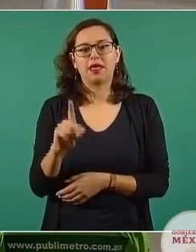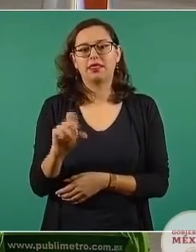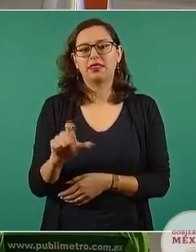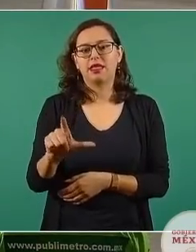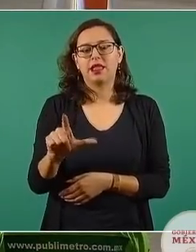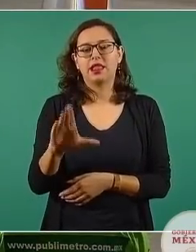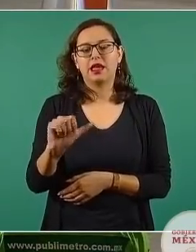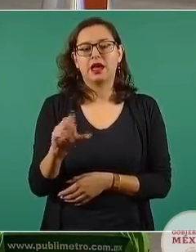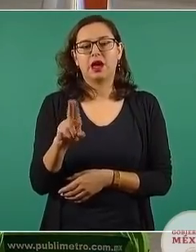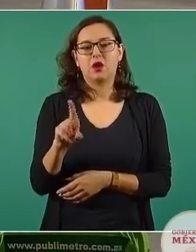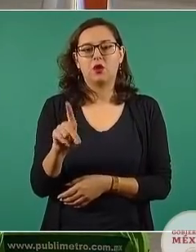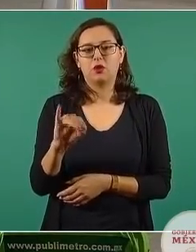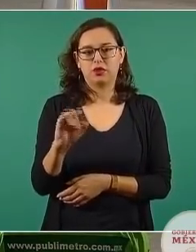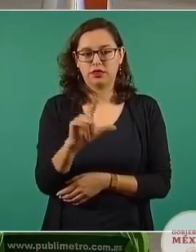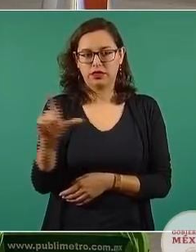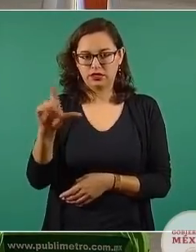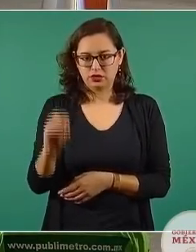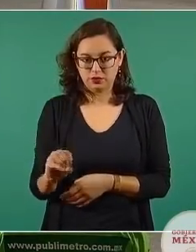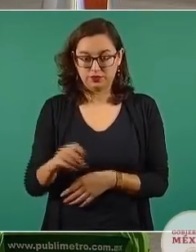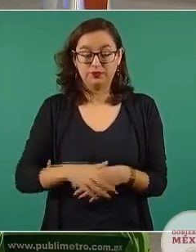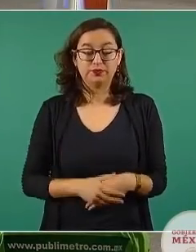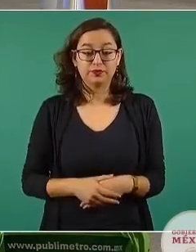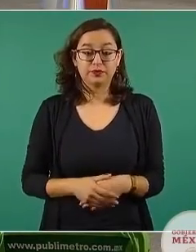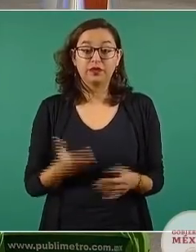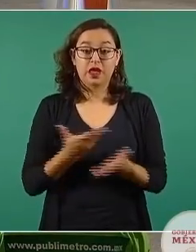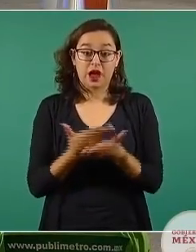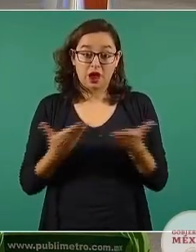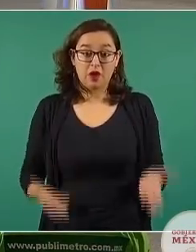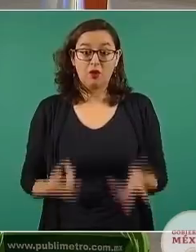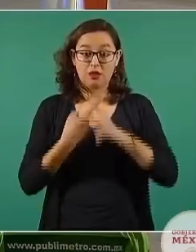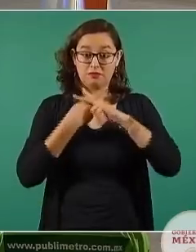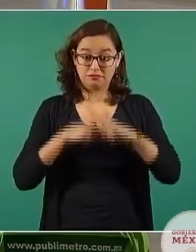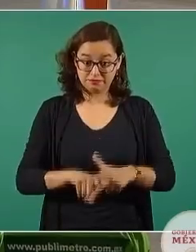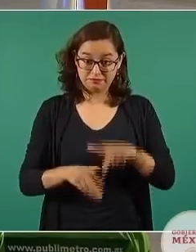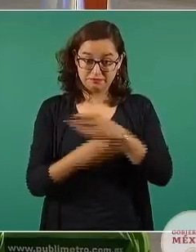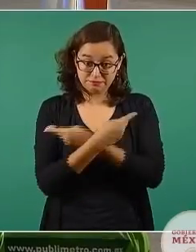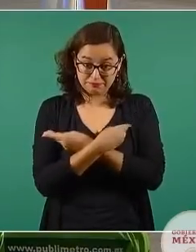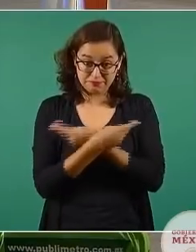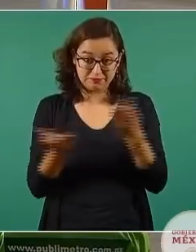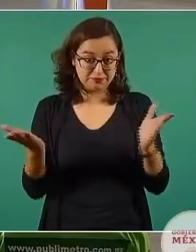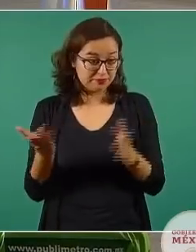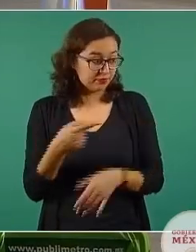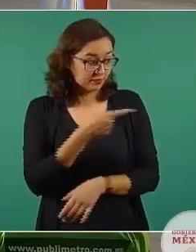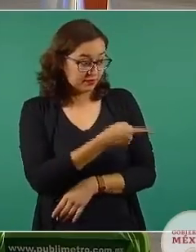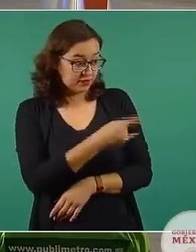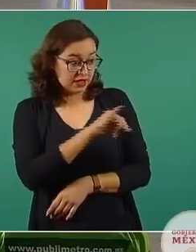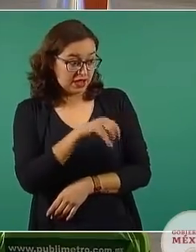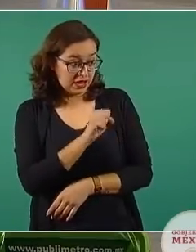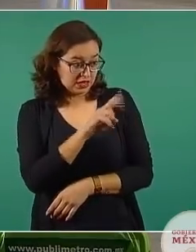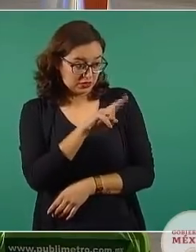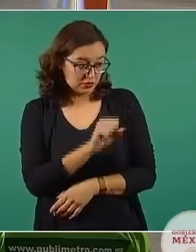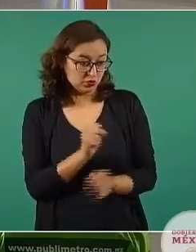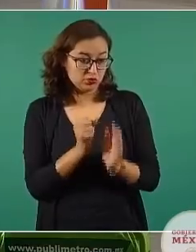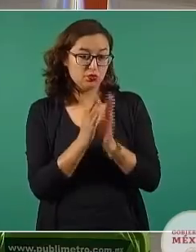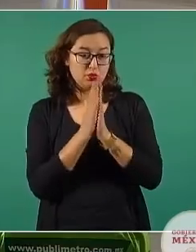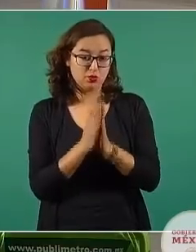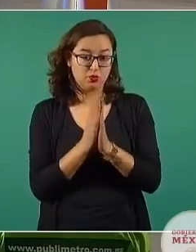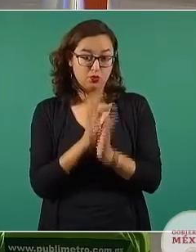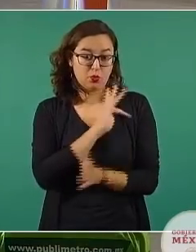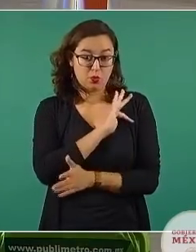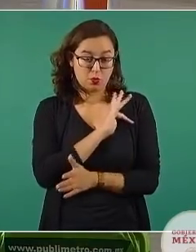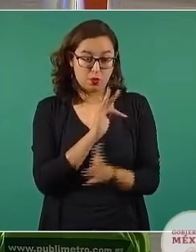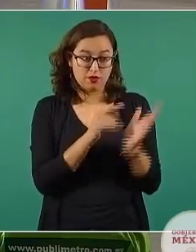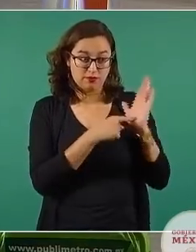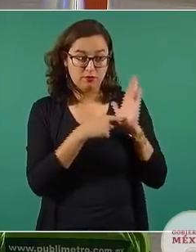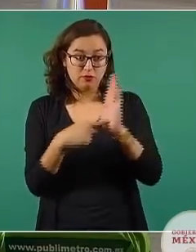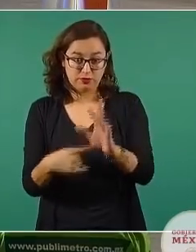Y entonces, ahora empieza la distribución. Jesús les puede comentar, yo creo que debería comentarles que una parte de la